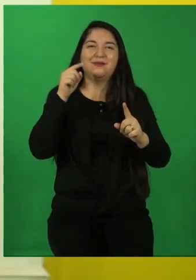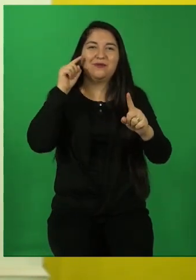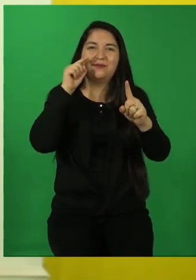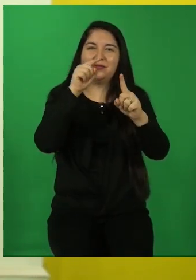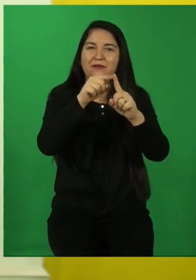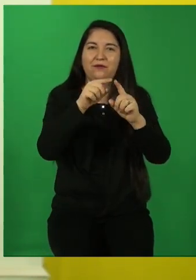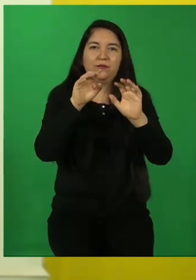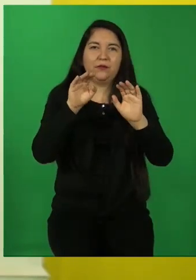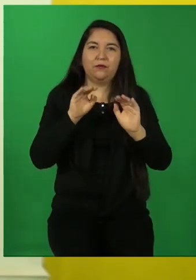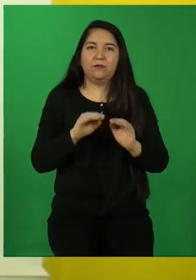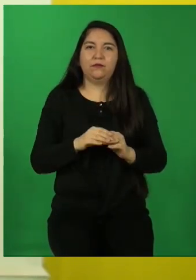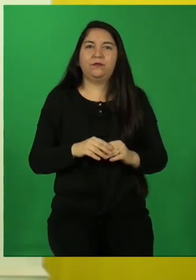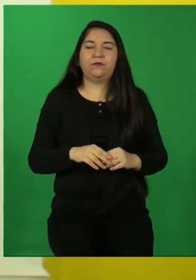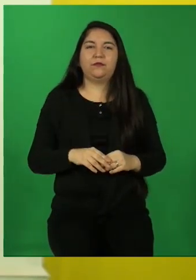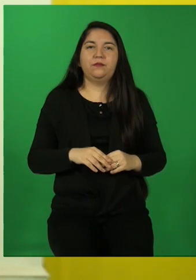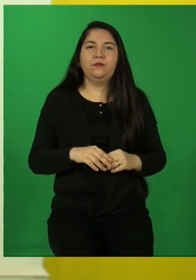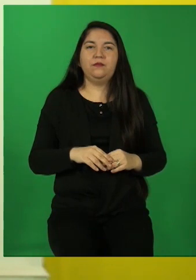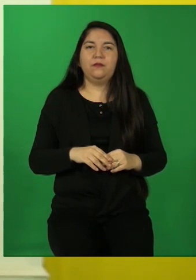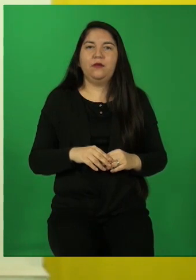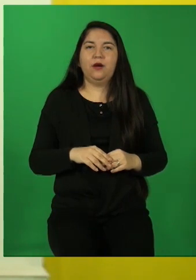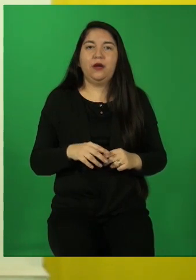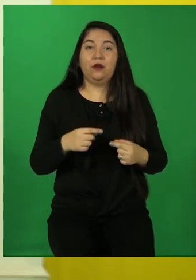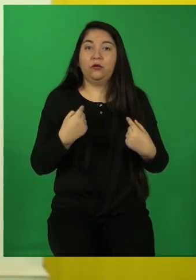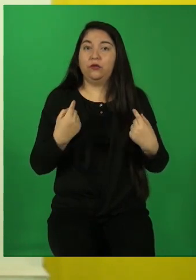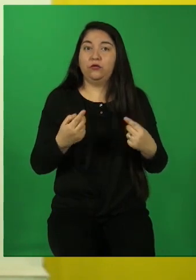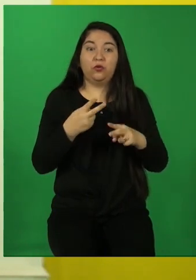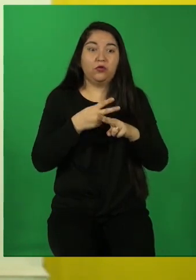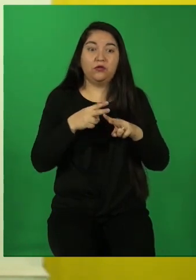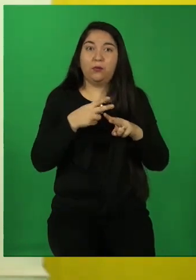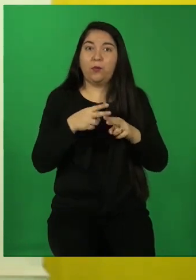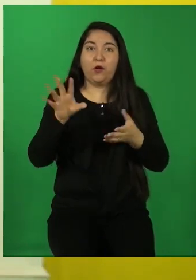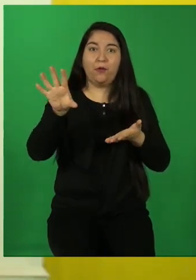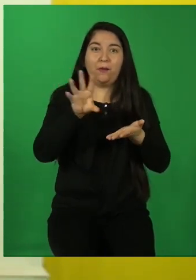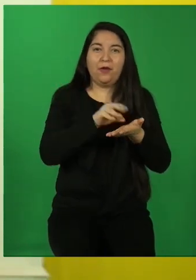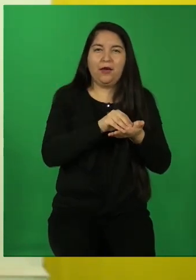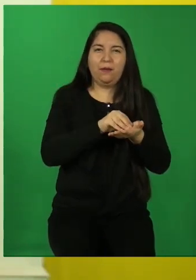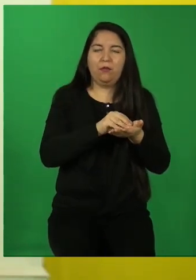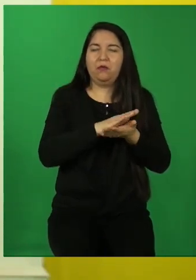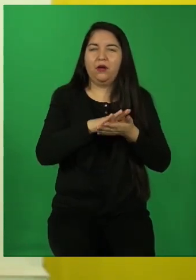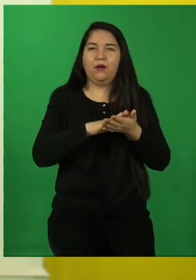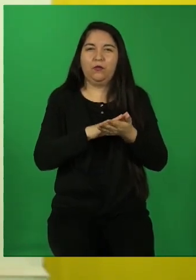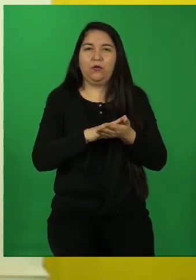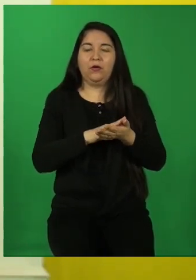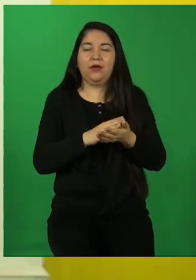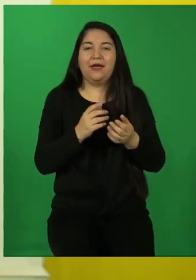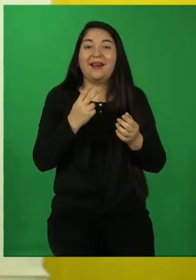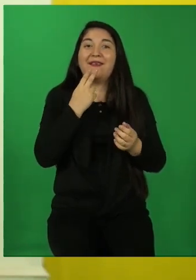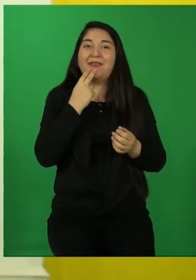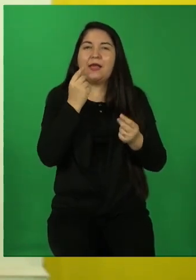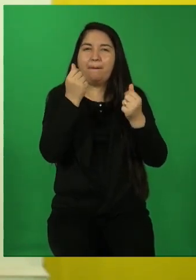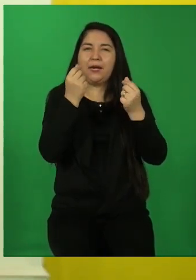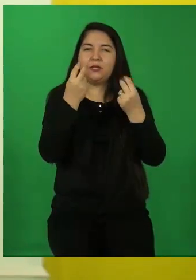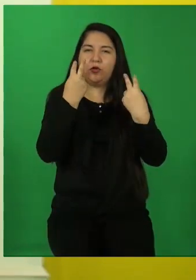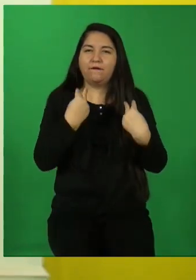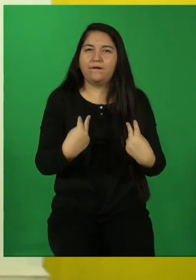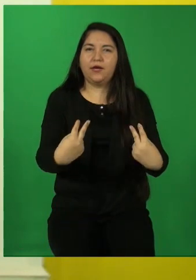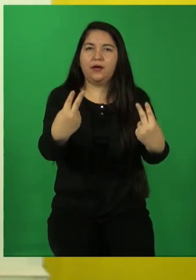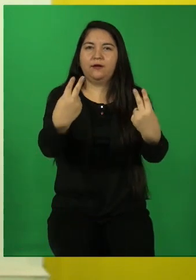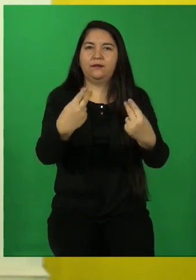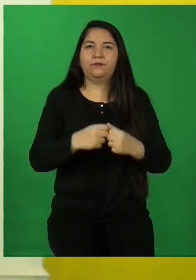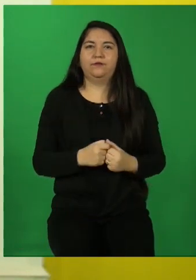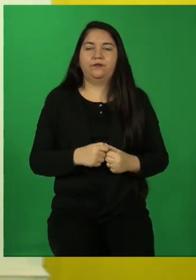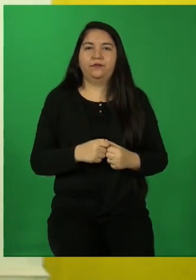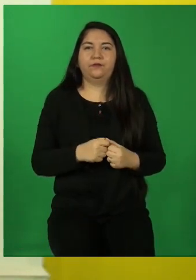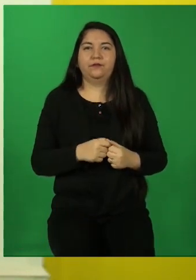nosotros hagamos también, que hagamos este viaje de la vida. Y así como los